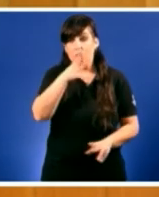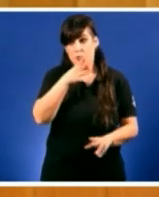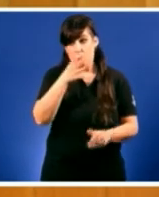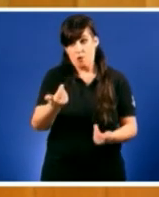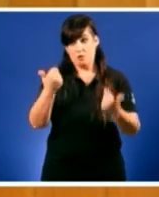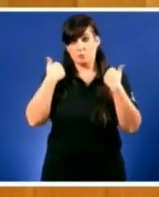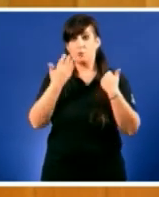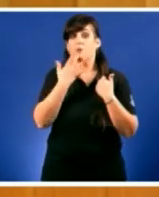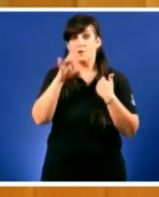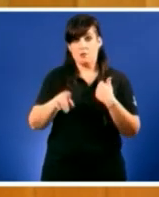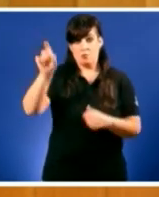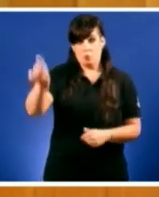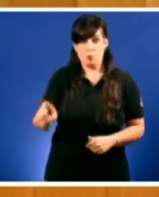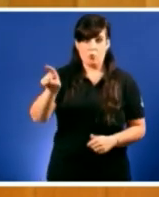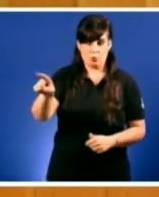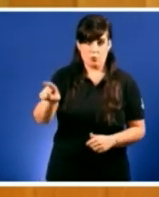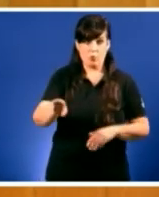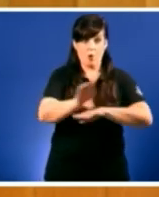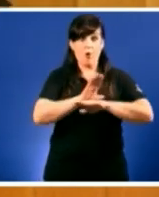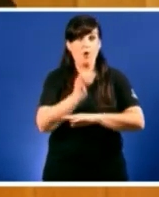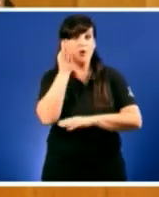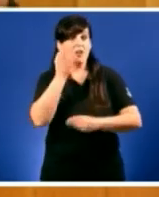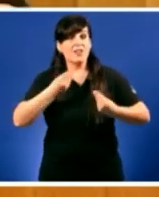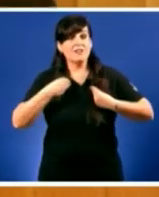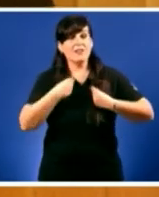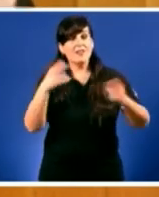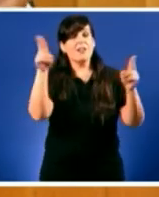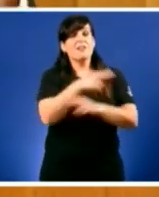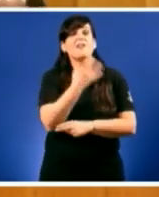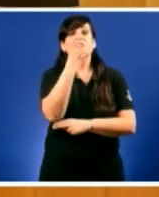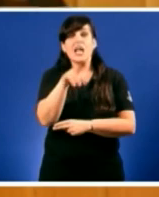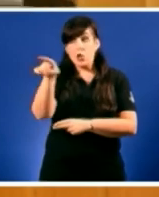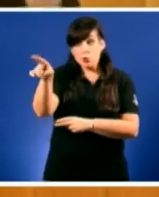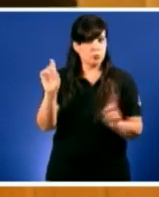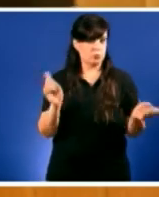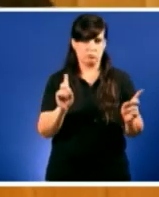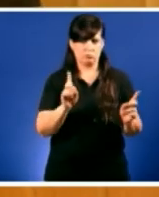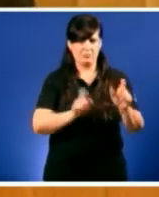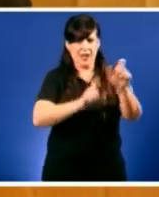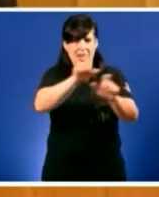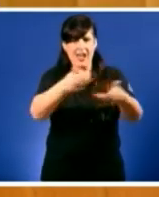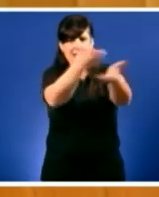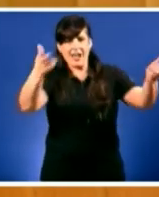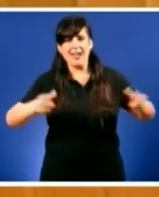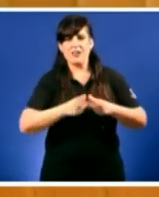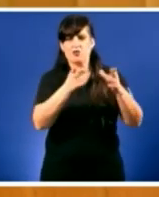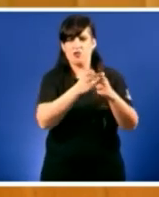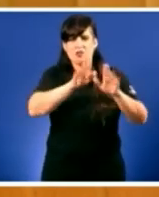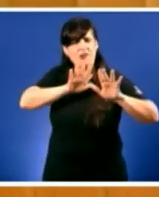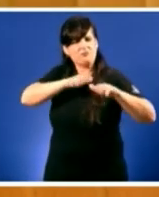non a cesou vostede, non se confunda. Cesou na o povo, cesou na movilización social.